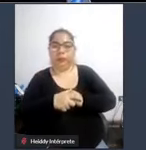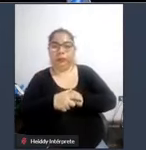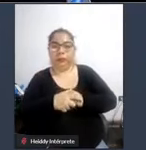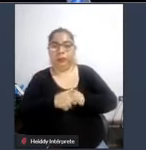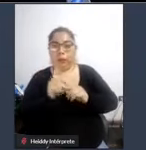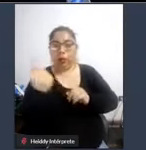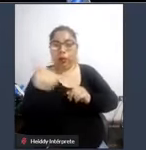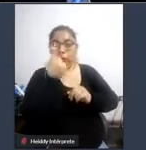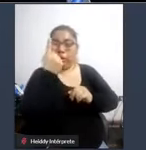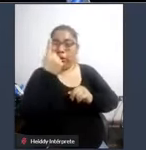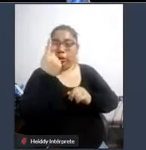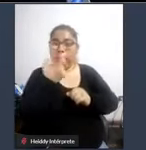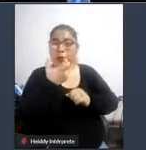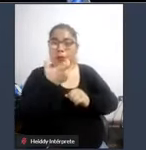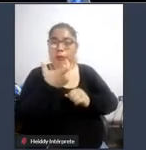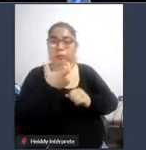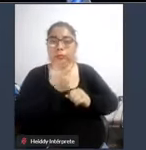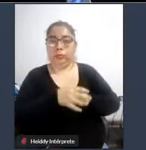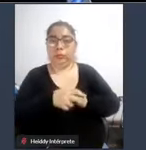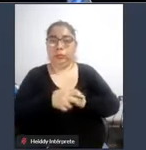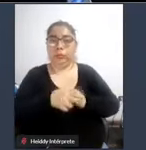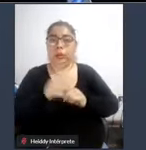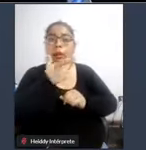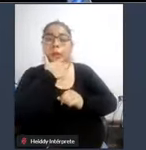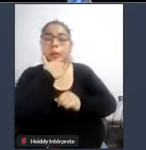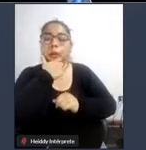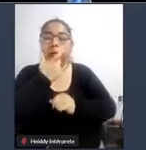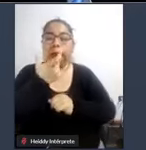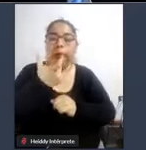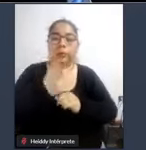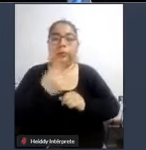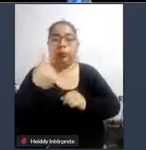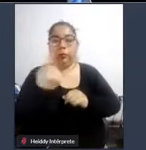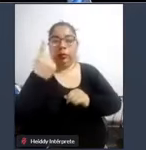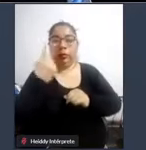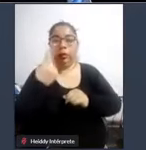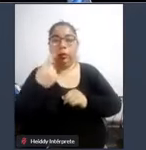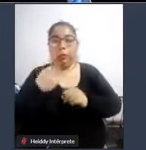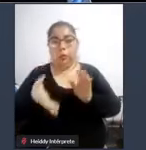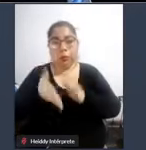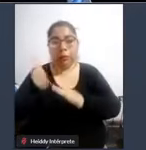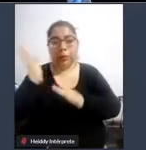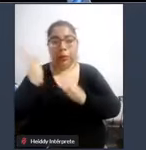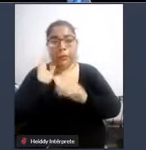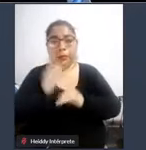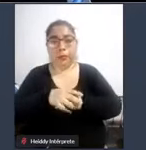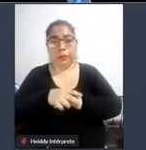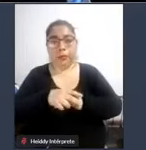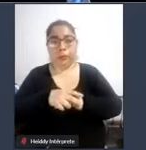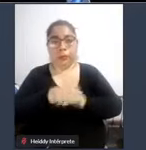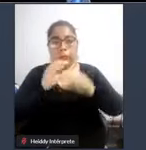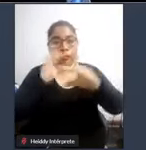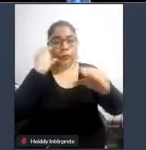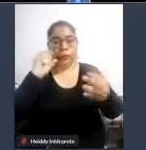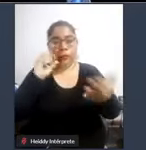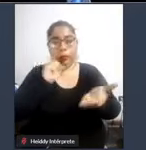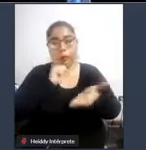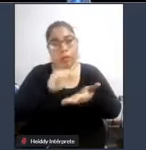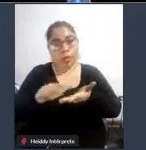única función es en el caso del amarillo darme la posibilidad de viajar en forma